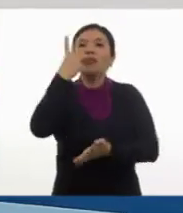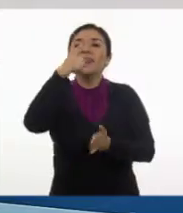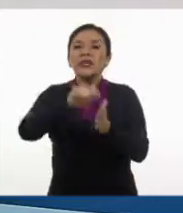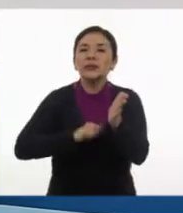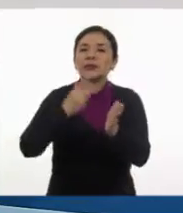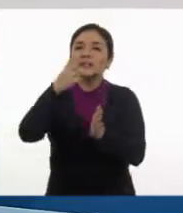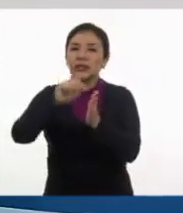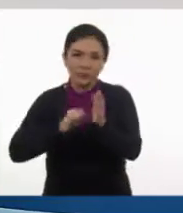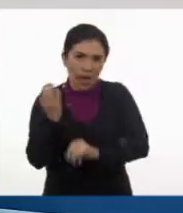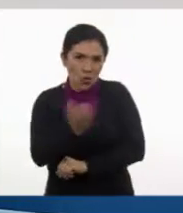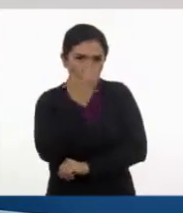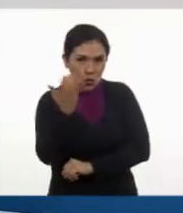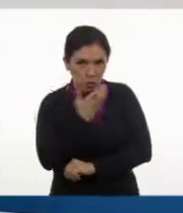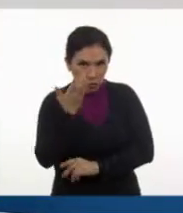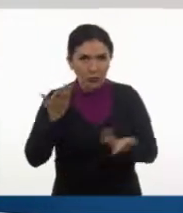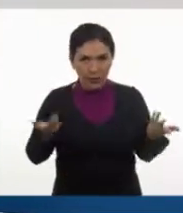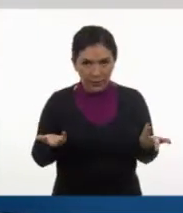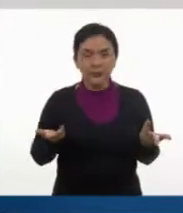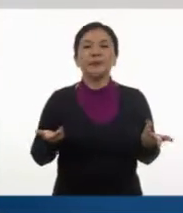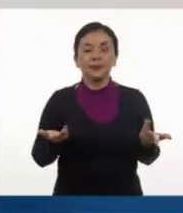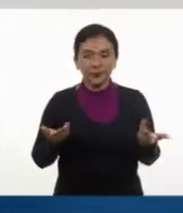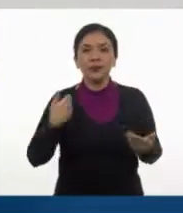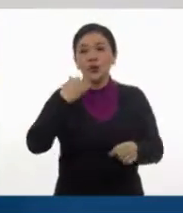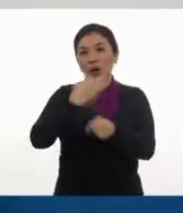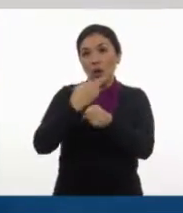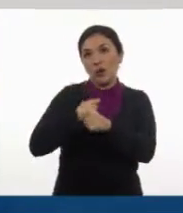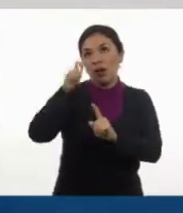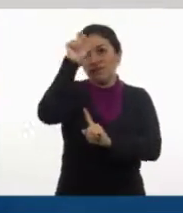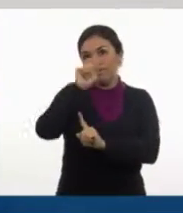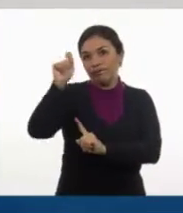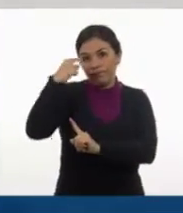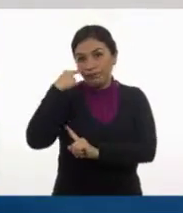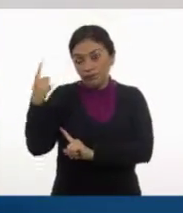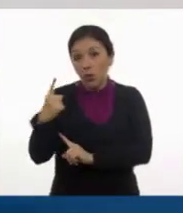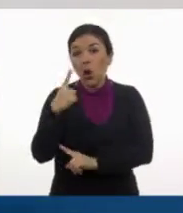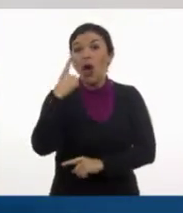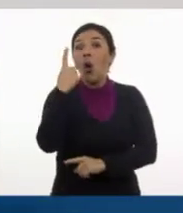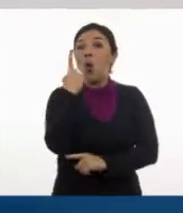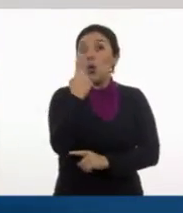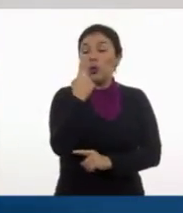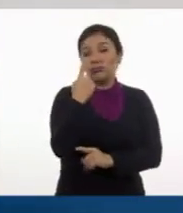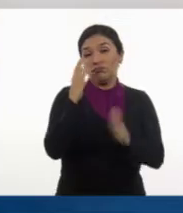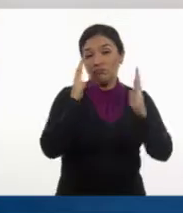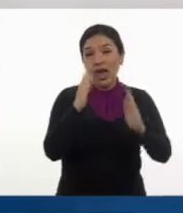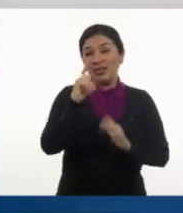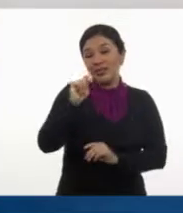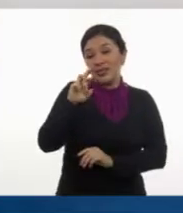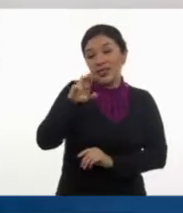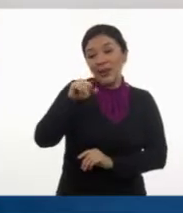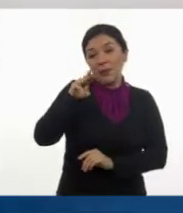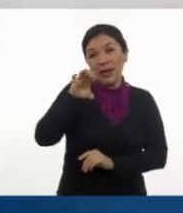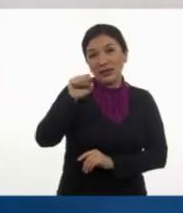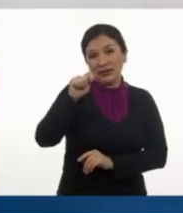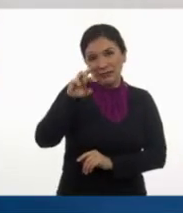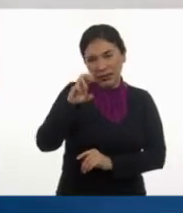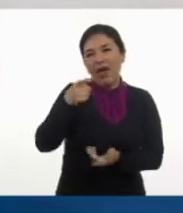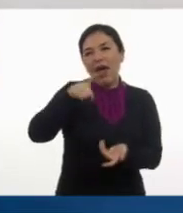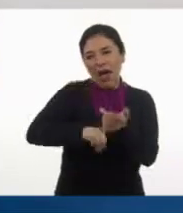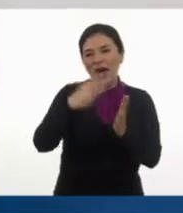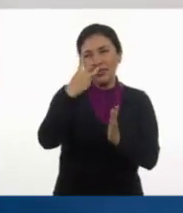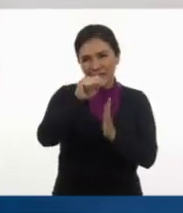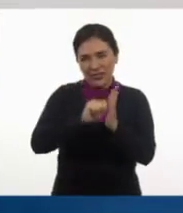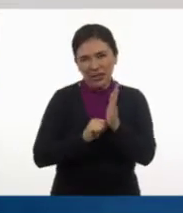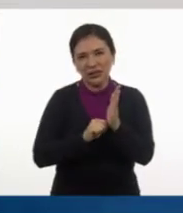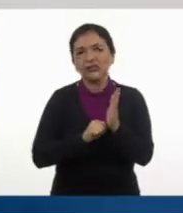¿verdad? Sí. Y bueno, vamos a anotar entonces que un trimestre, ¿a